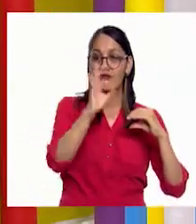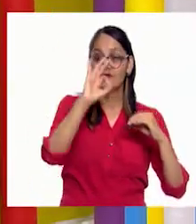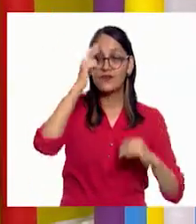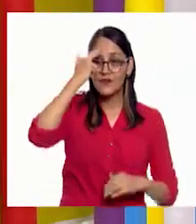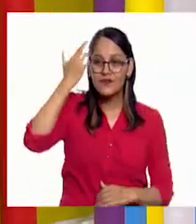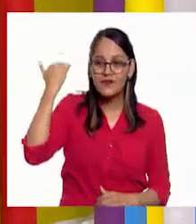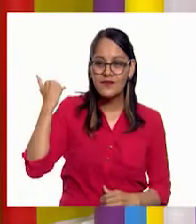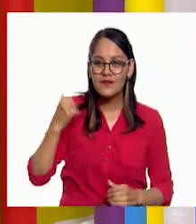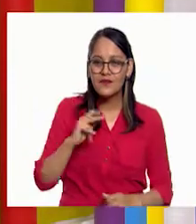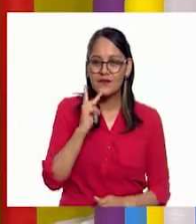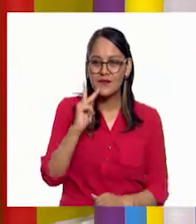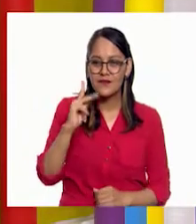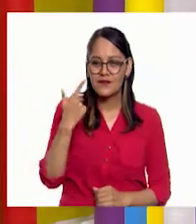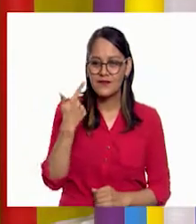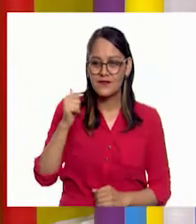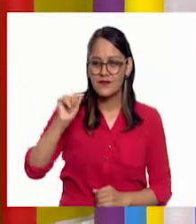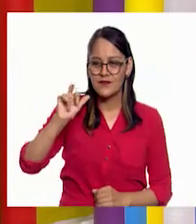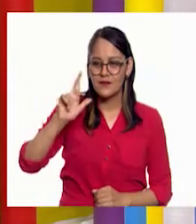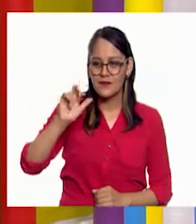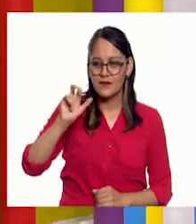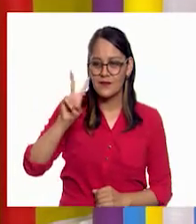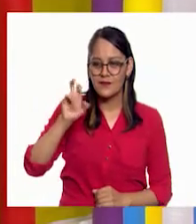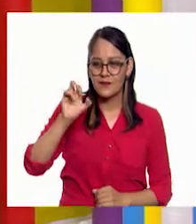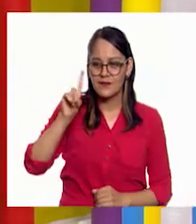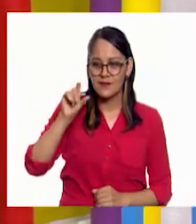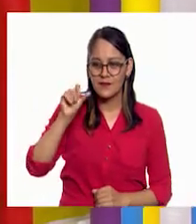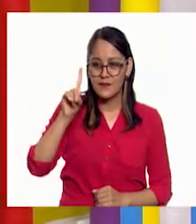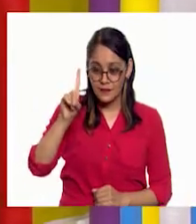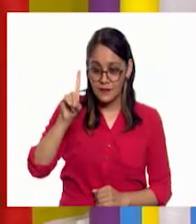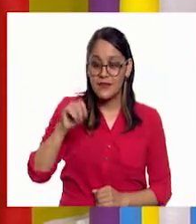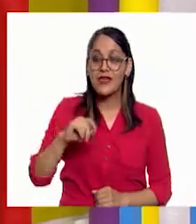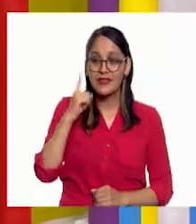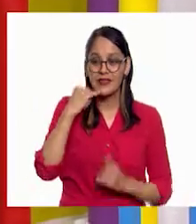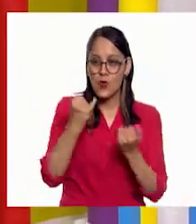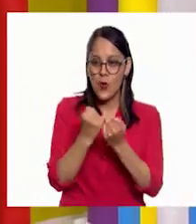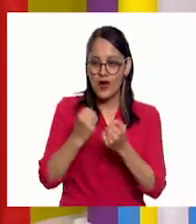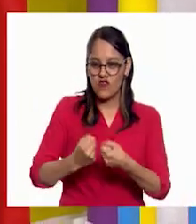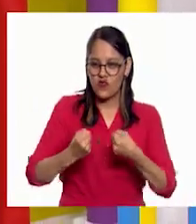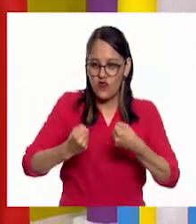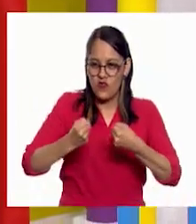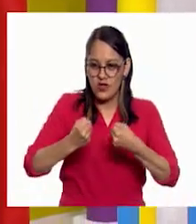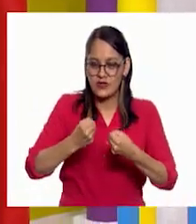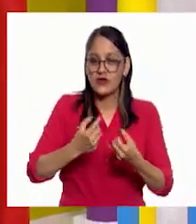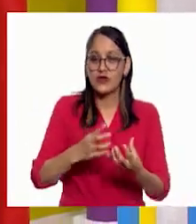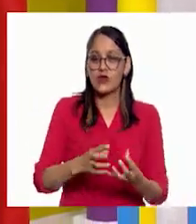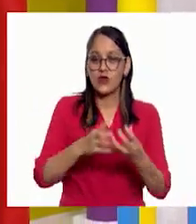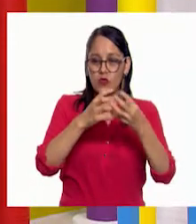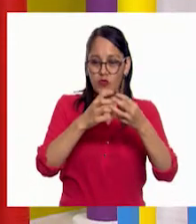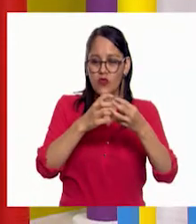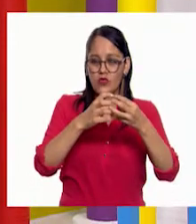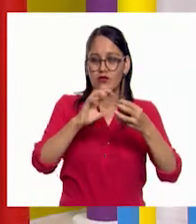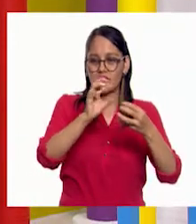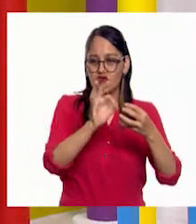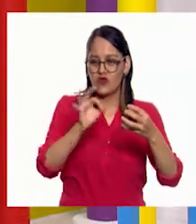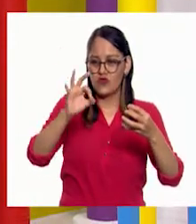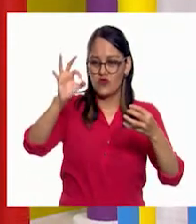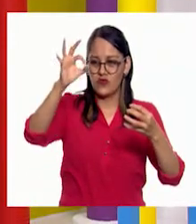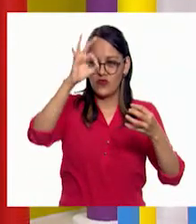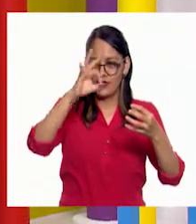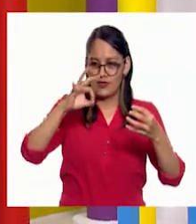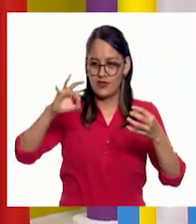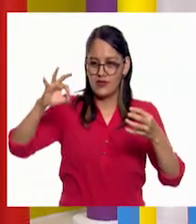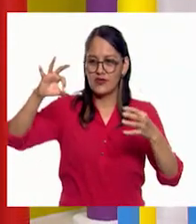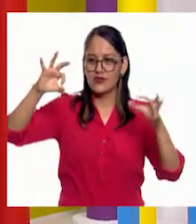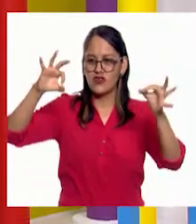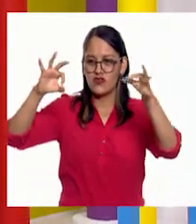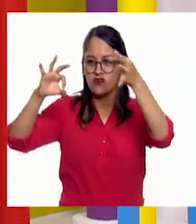gravedad, esa fuerza invisible que hacía que las cosas, como están girando, se compactaran, es decir, se volvieran